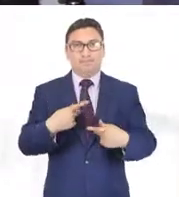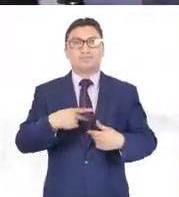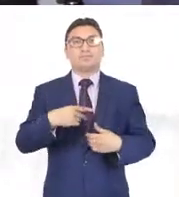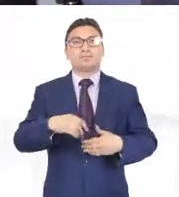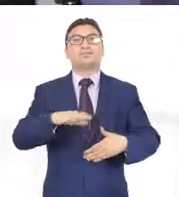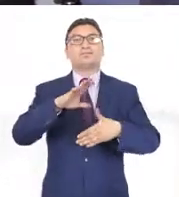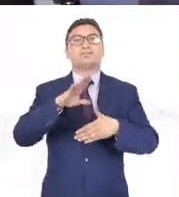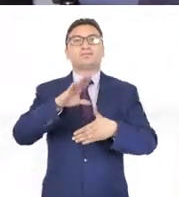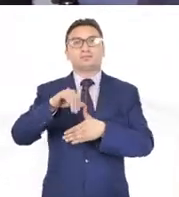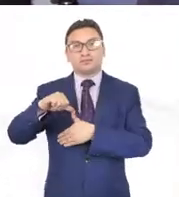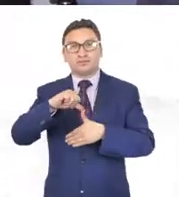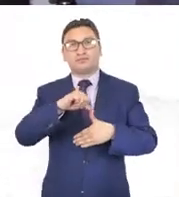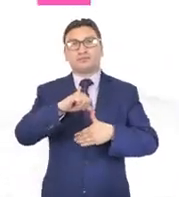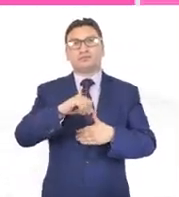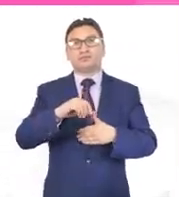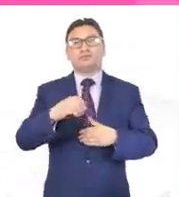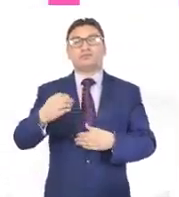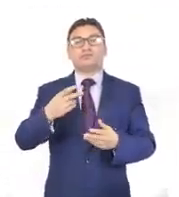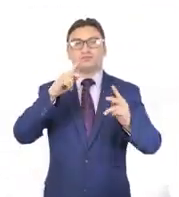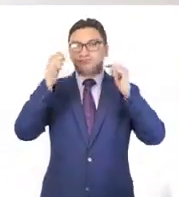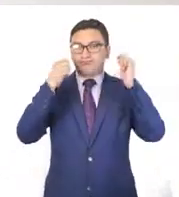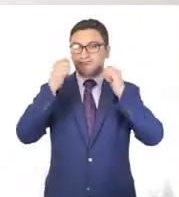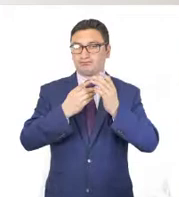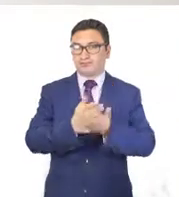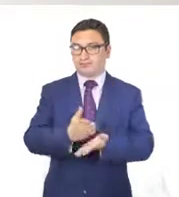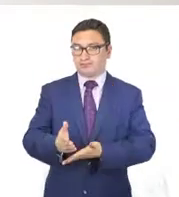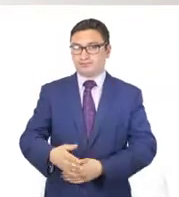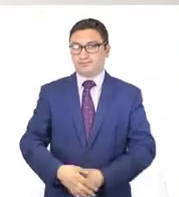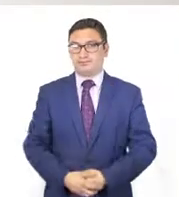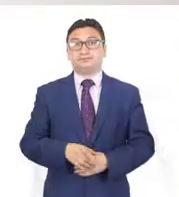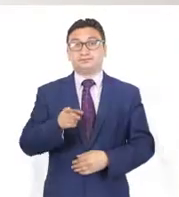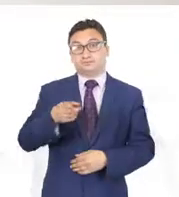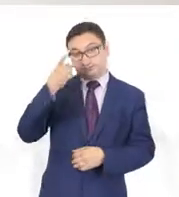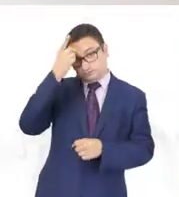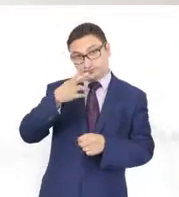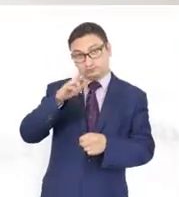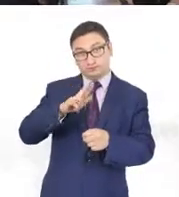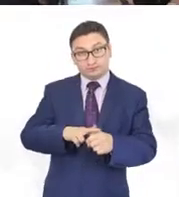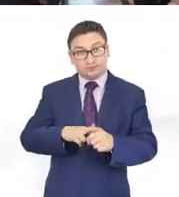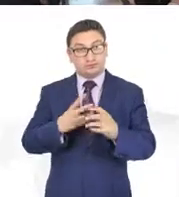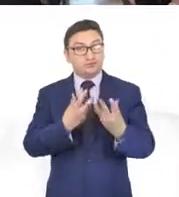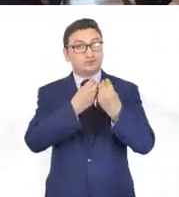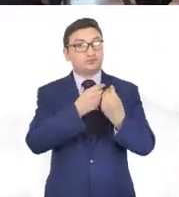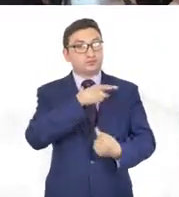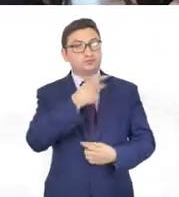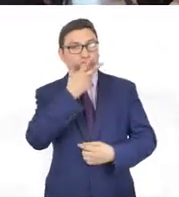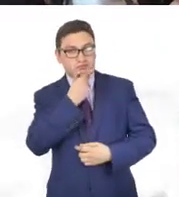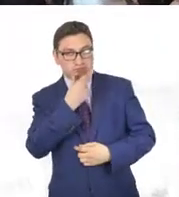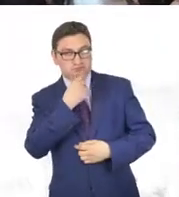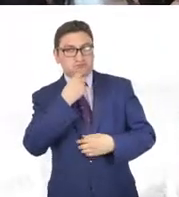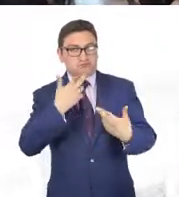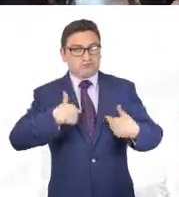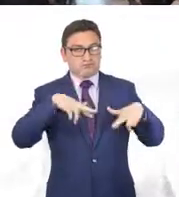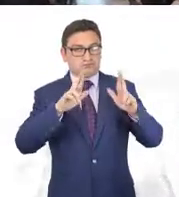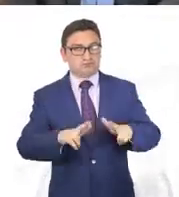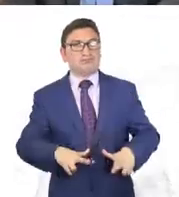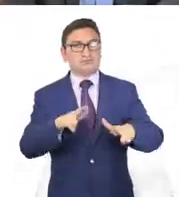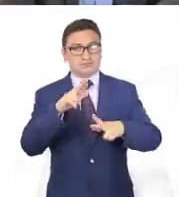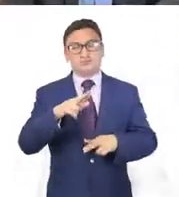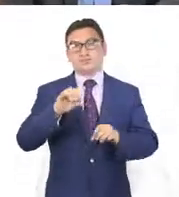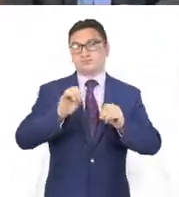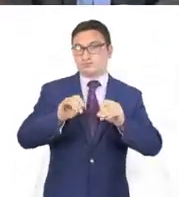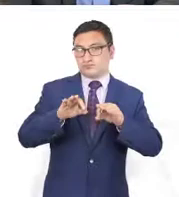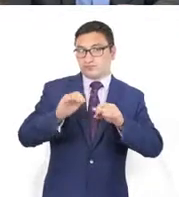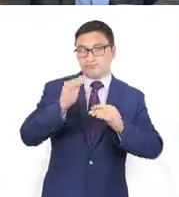iberoamericana de turismo accesible. Nuestro director se reunió con Jan Yarab, representante del Alto Comisionado de